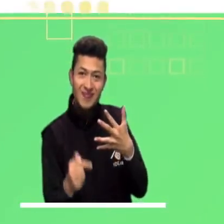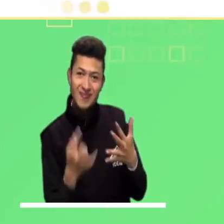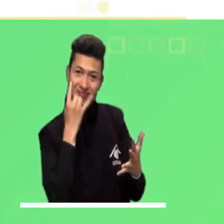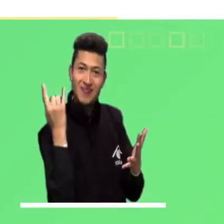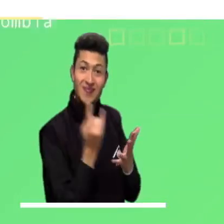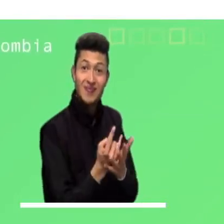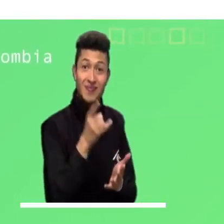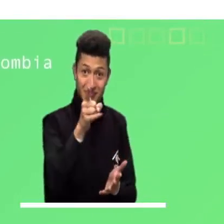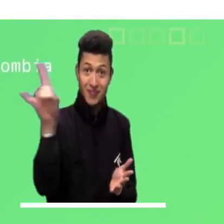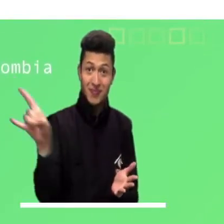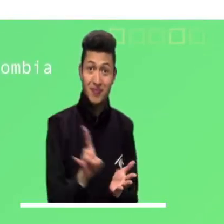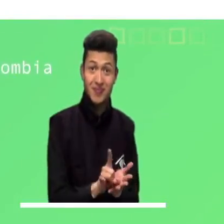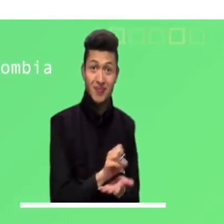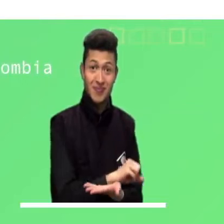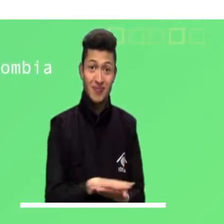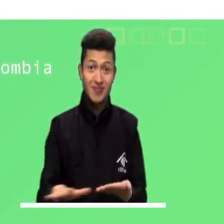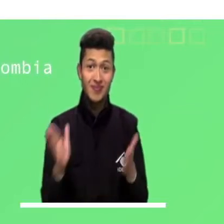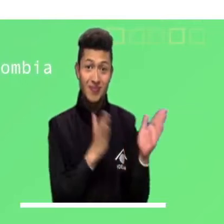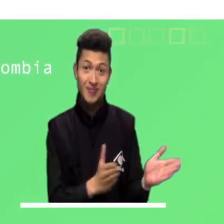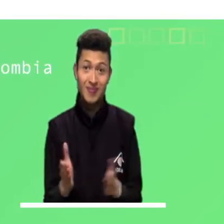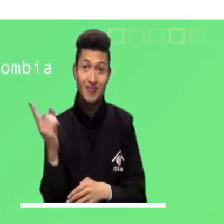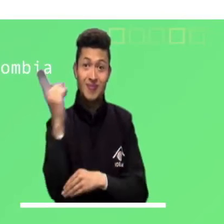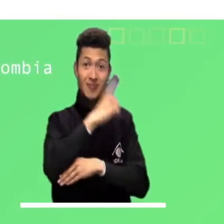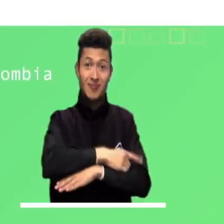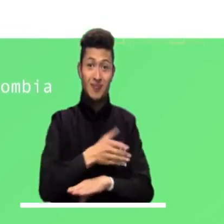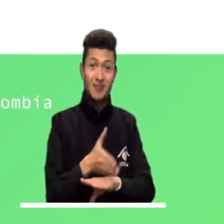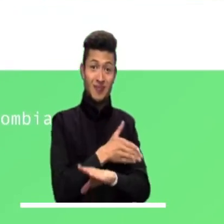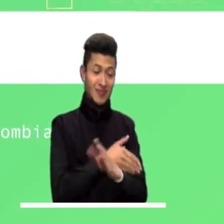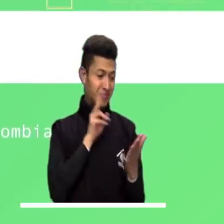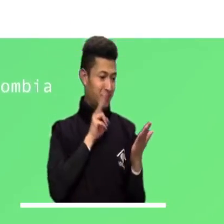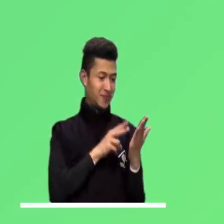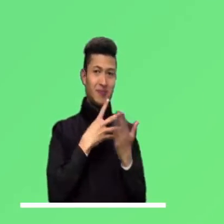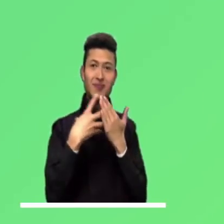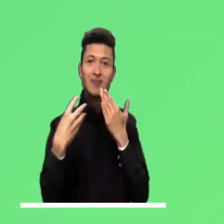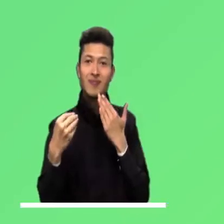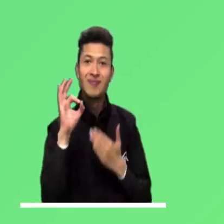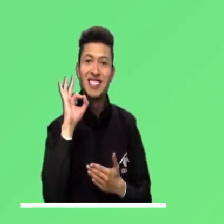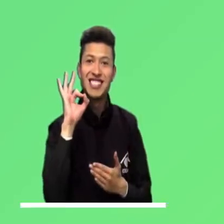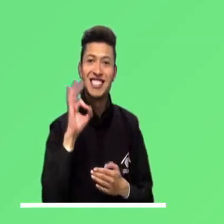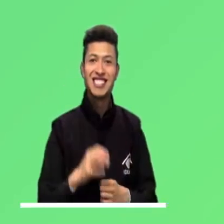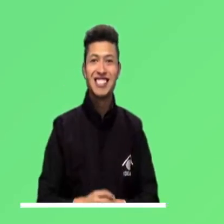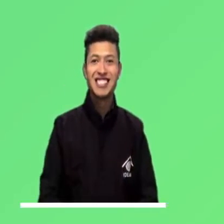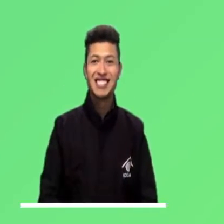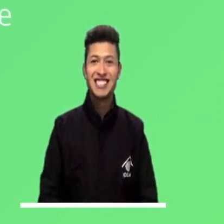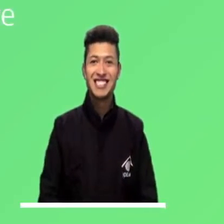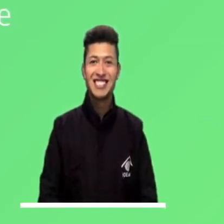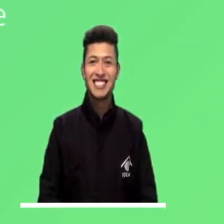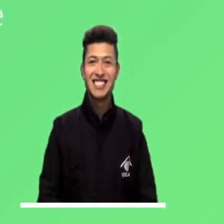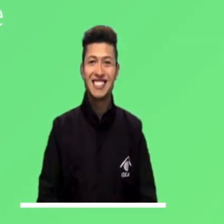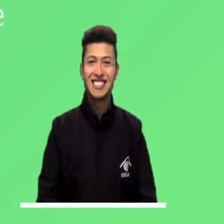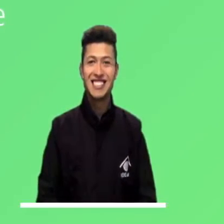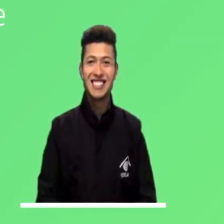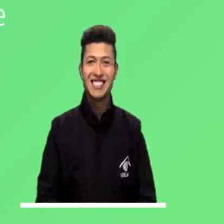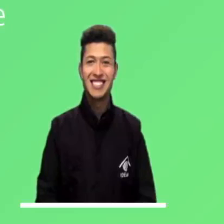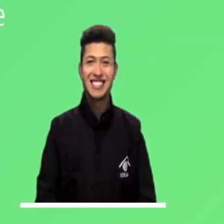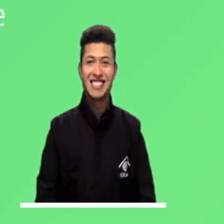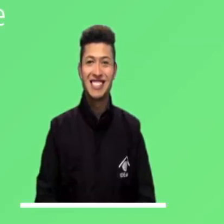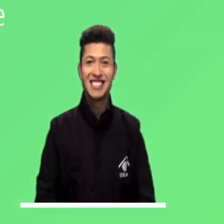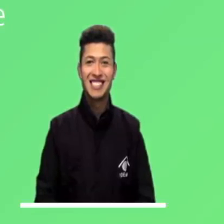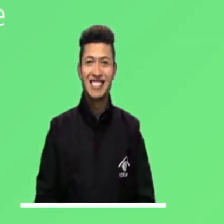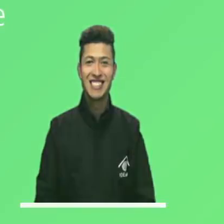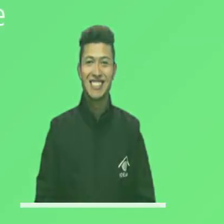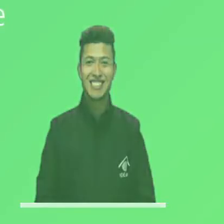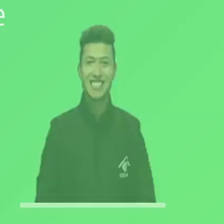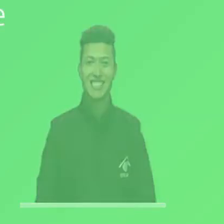deforestación, estadísticas de rayos y otros datos de interés. Descárguela gratis, planee su día y tome las